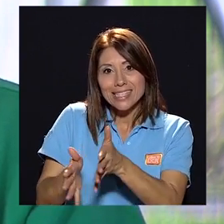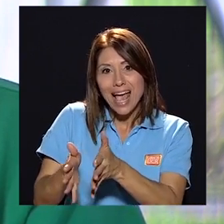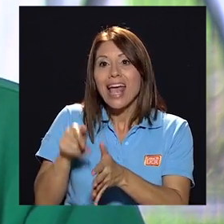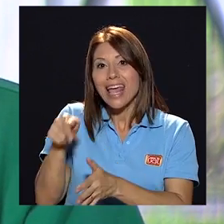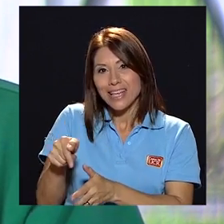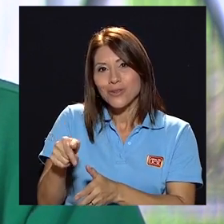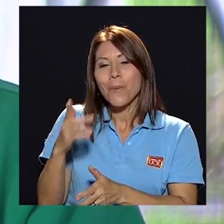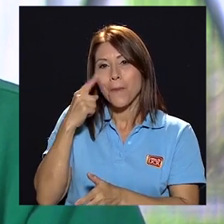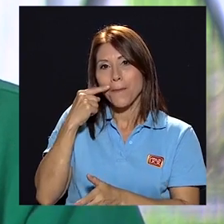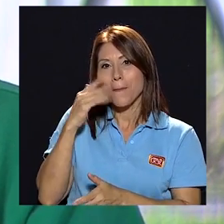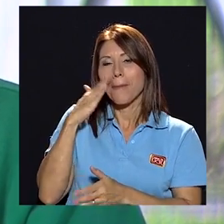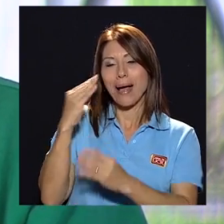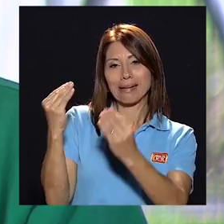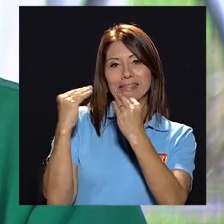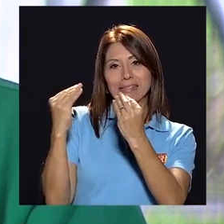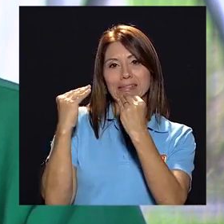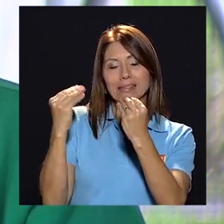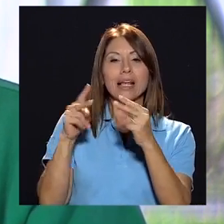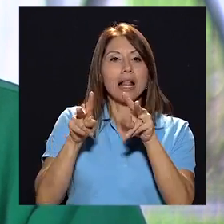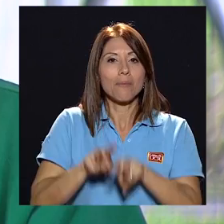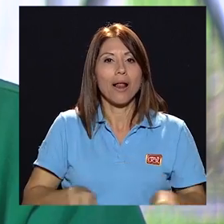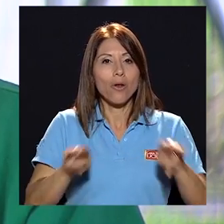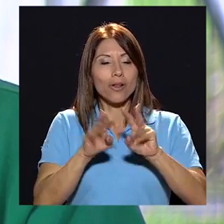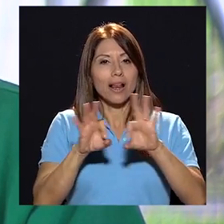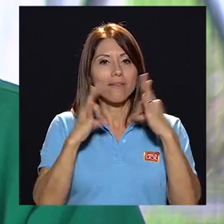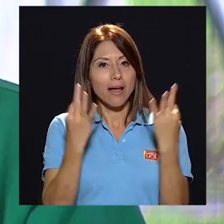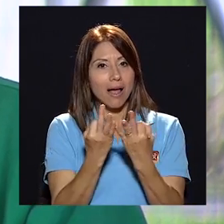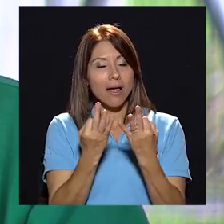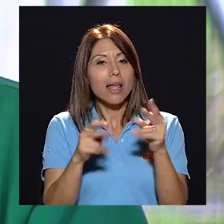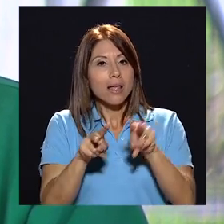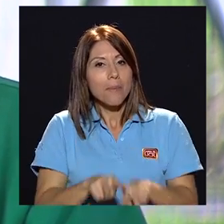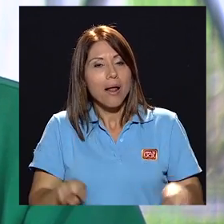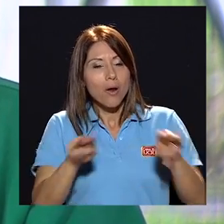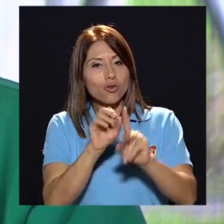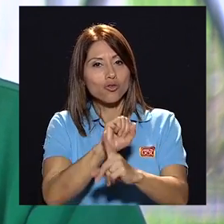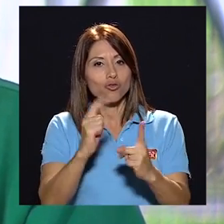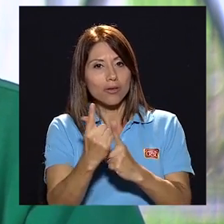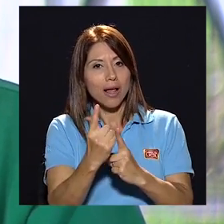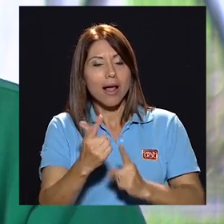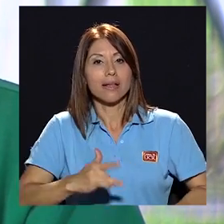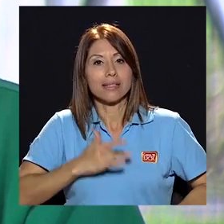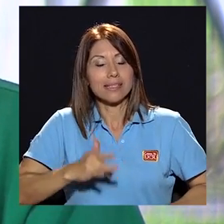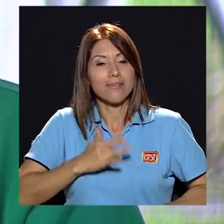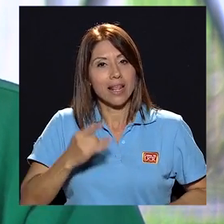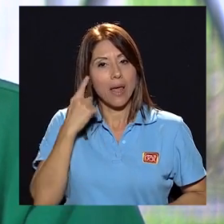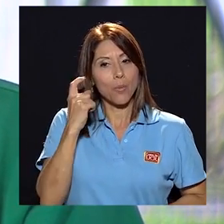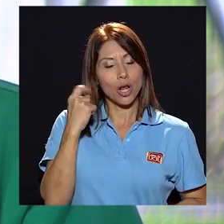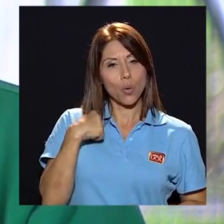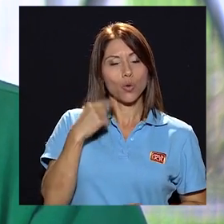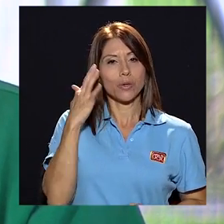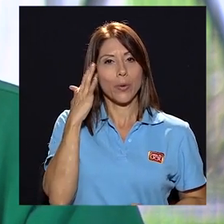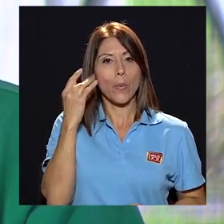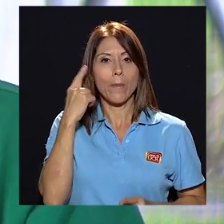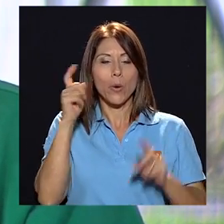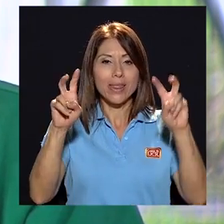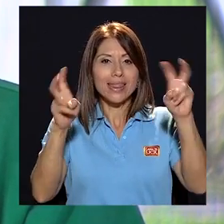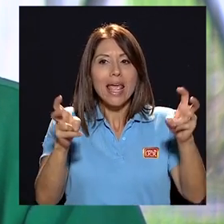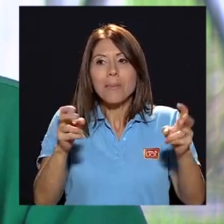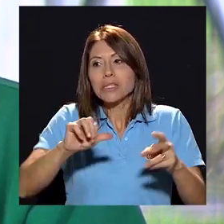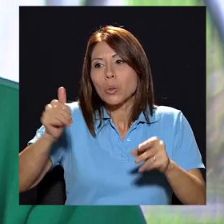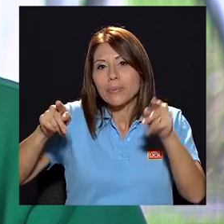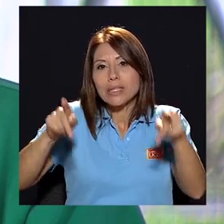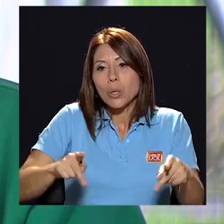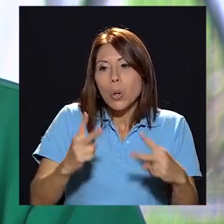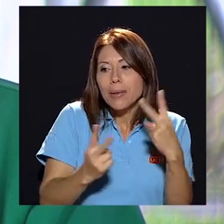madre, que Dios goce, nos dieron, que es siempre el valor de la familia y el valor social, esa sensibilidad por preocuparse uno por los temas